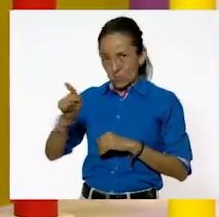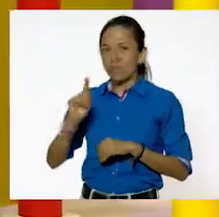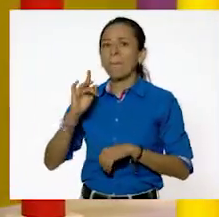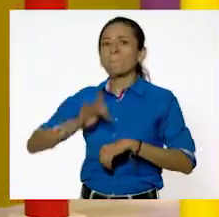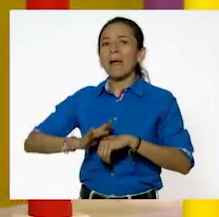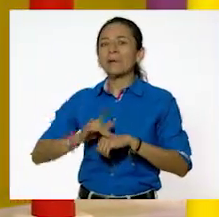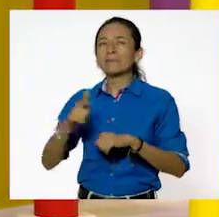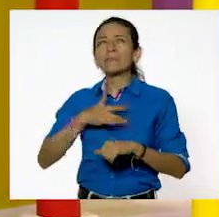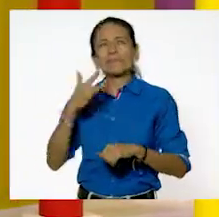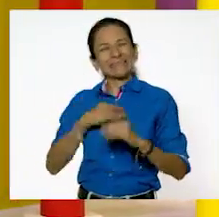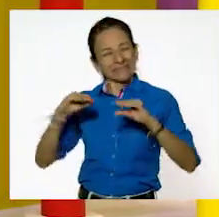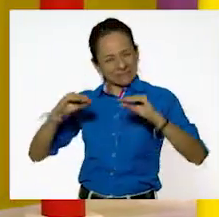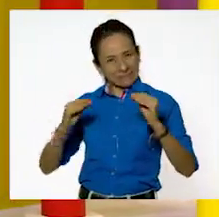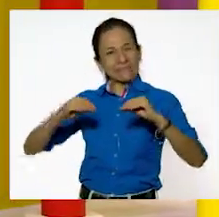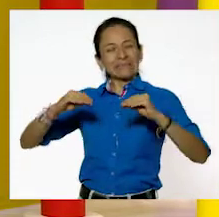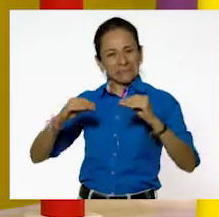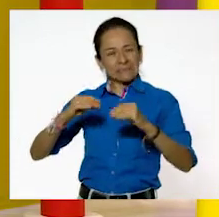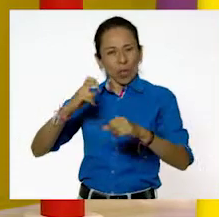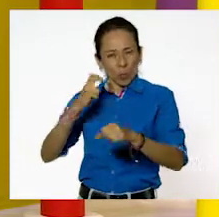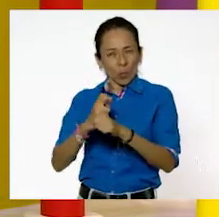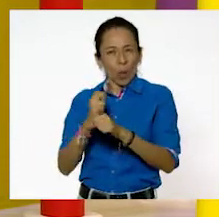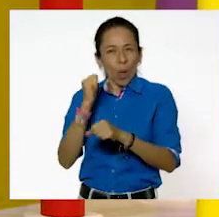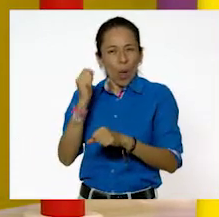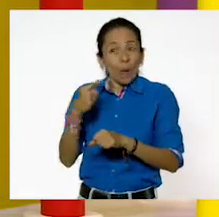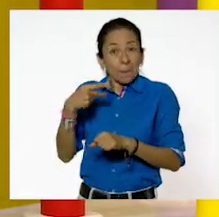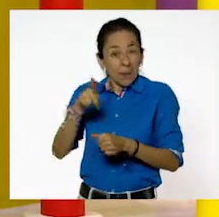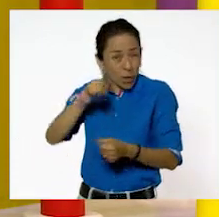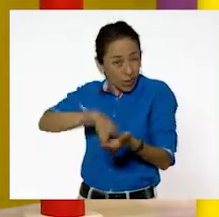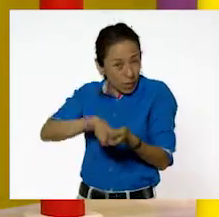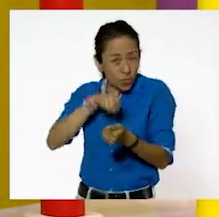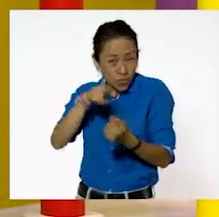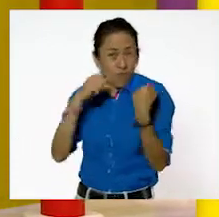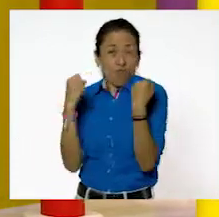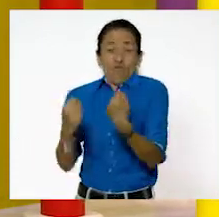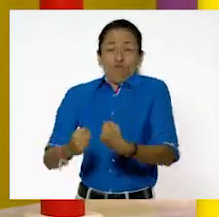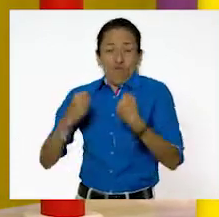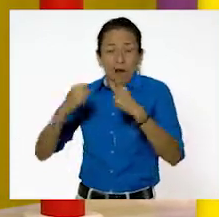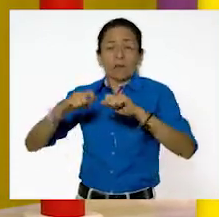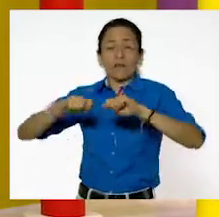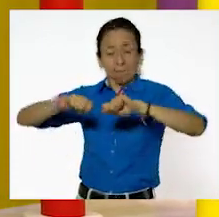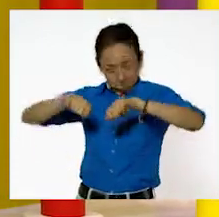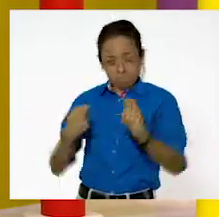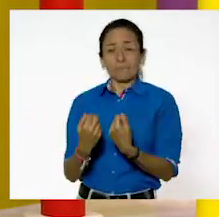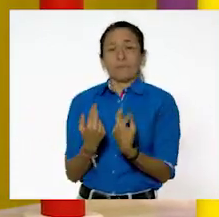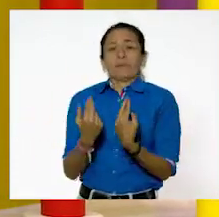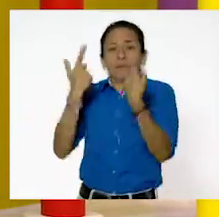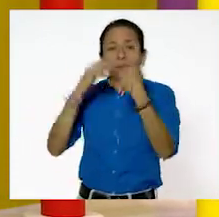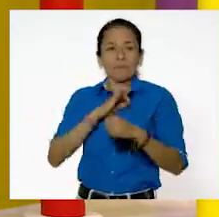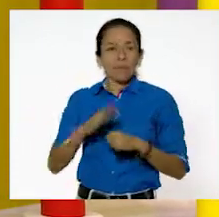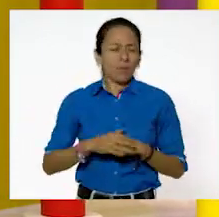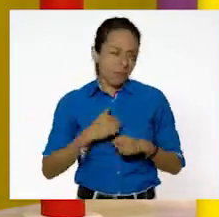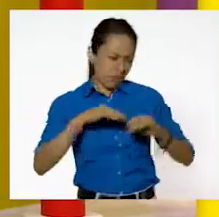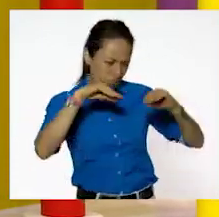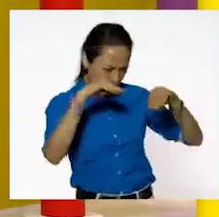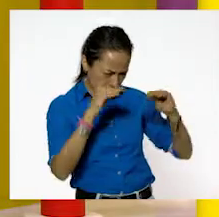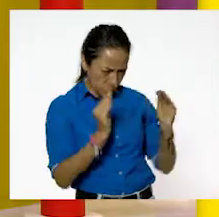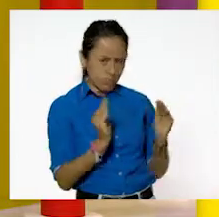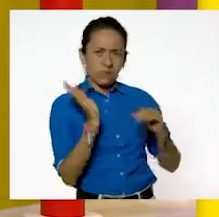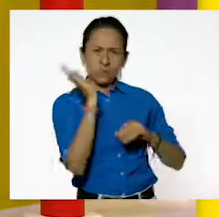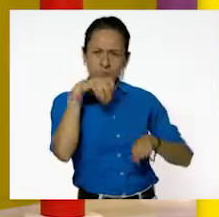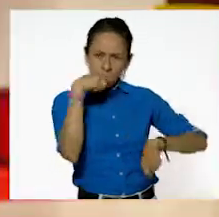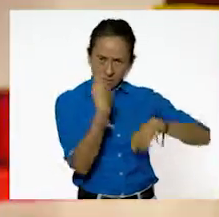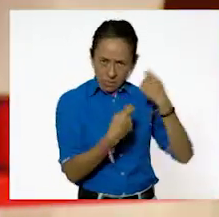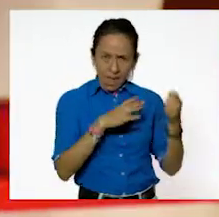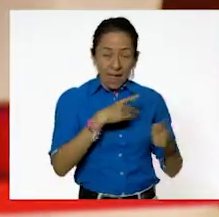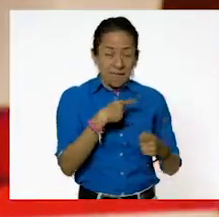el material, pero sin embargo, si aplicas más fuerza, lo podemos lograr. Así es. Aquí puedo darme cuenta de que es flexible, pero con más